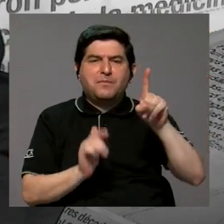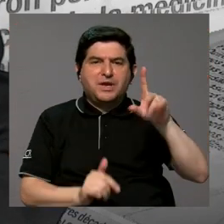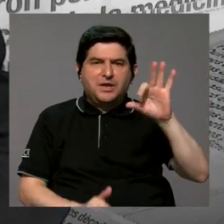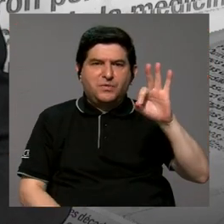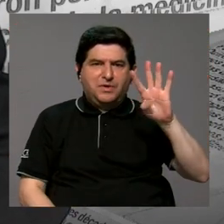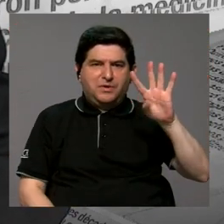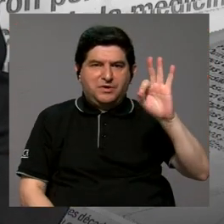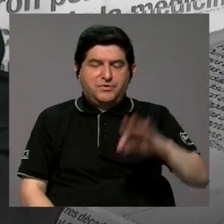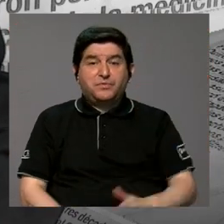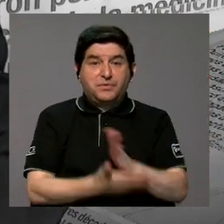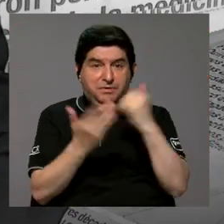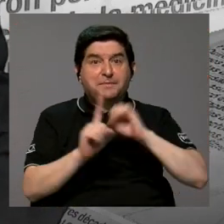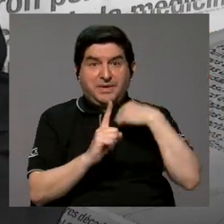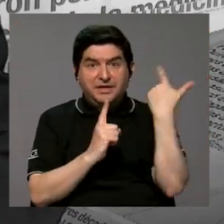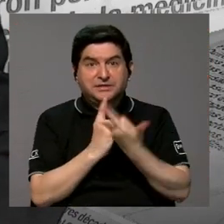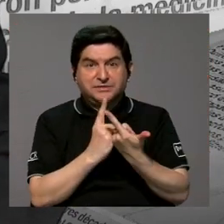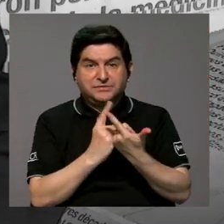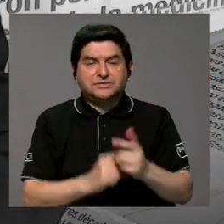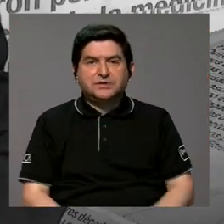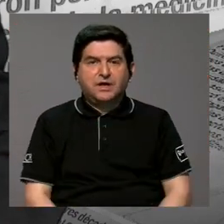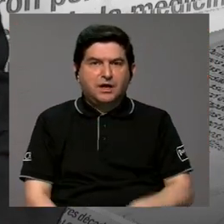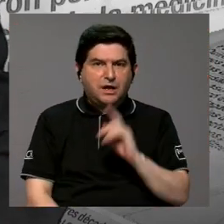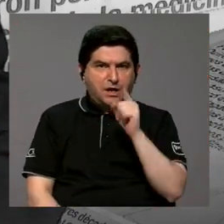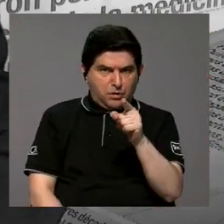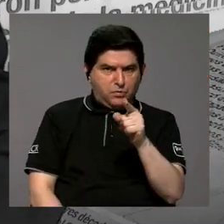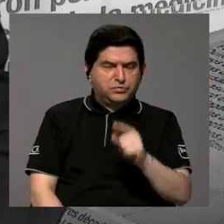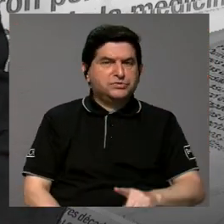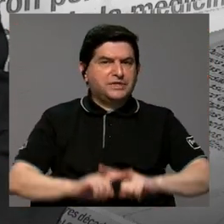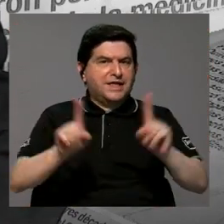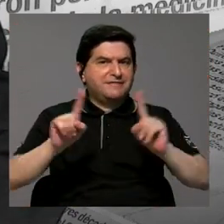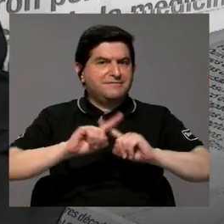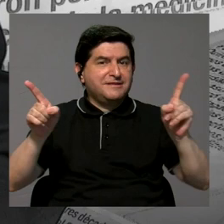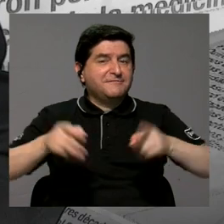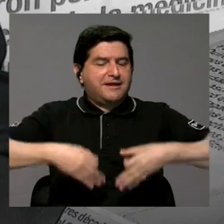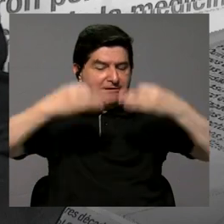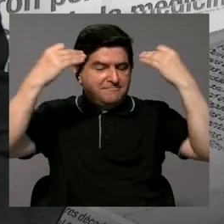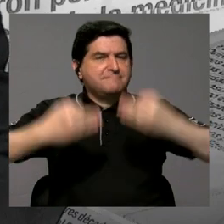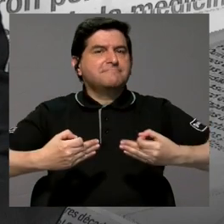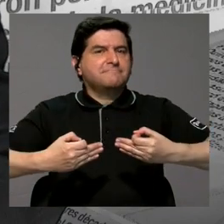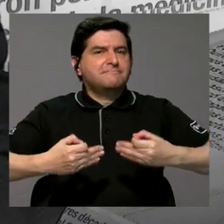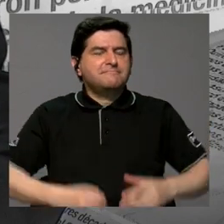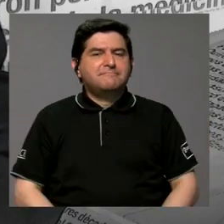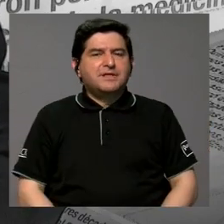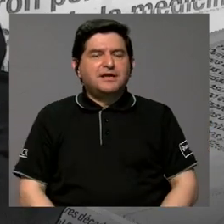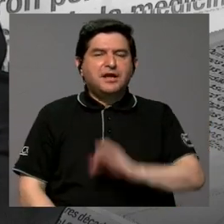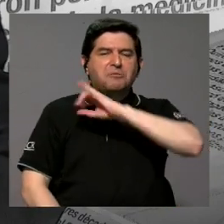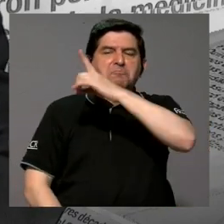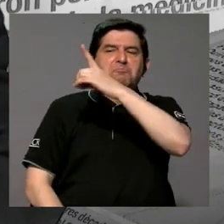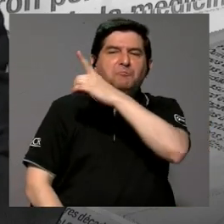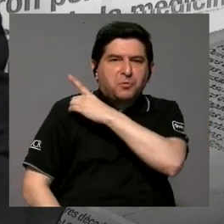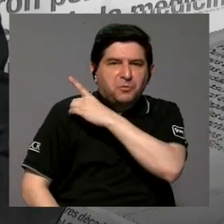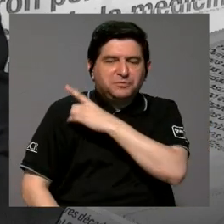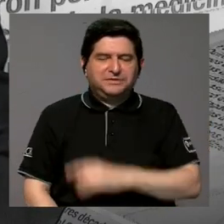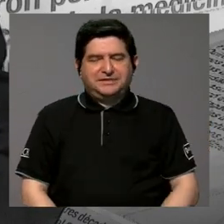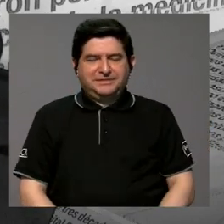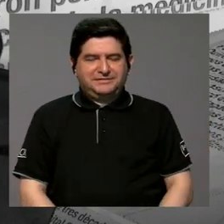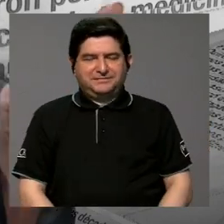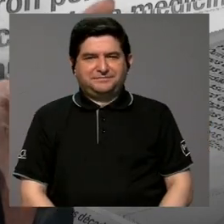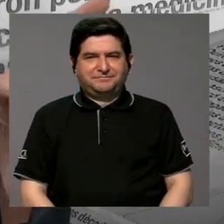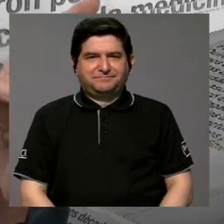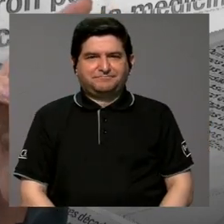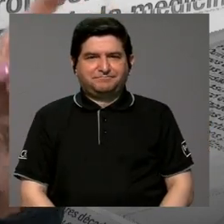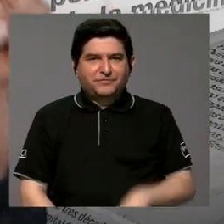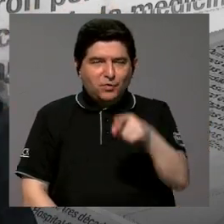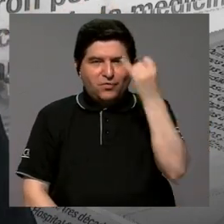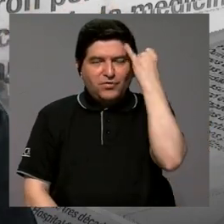49, en la parte social, usted tomaría otro tipo de decisiones en las juntas directivas, etc. Vamos